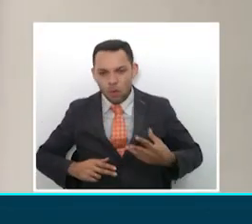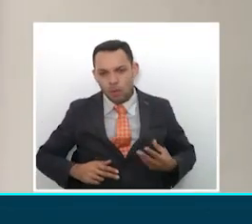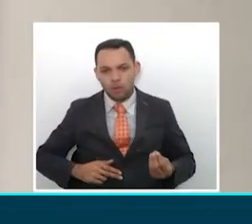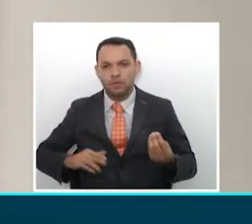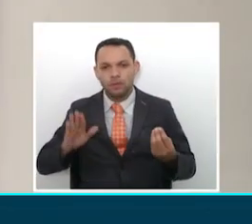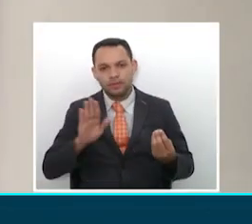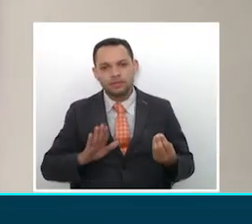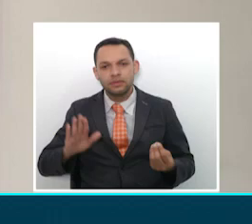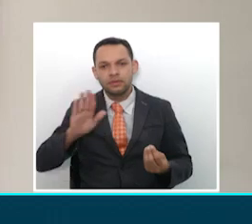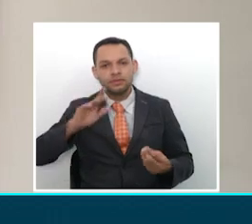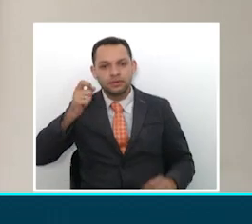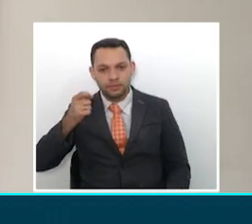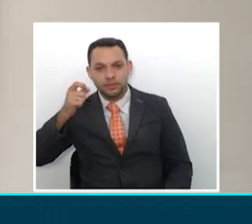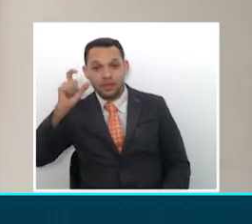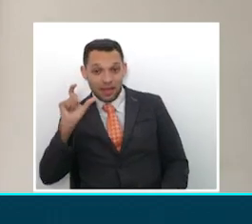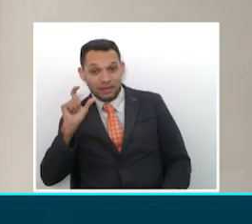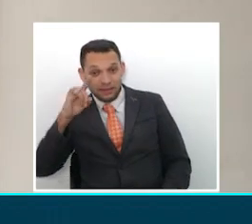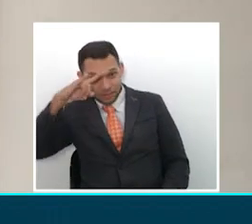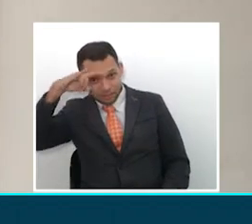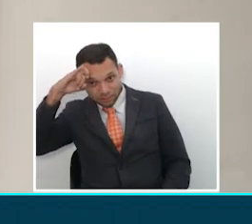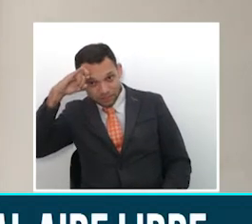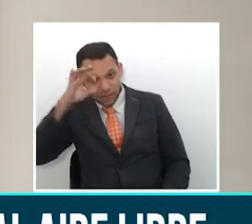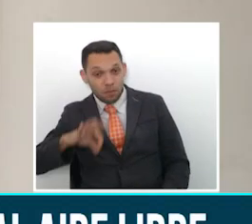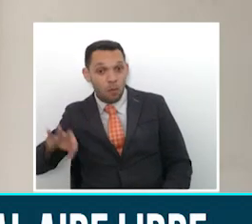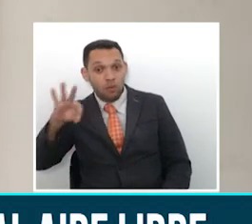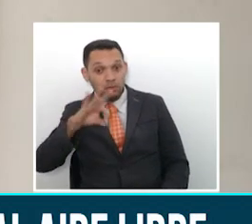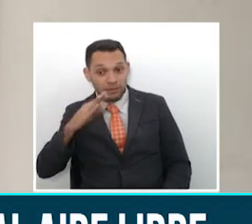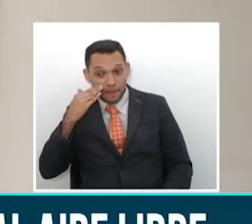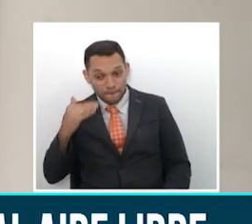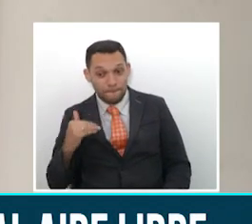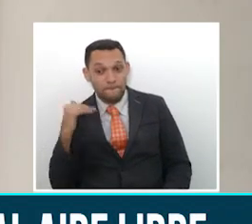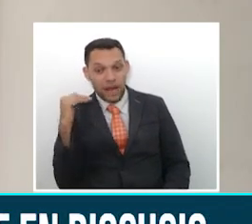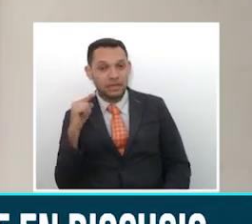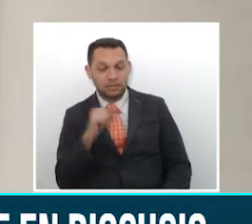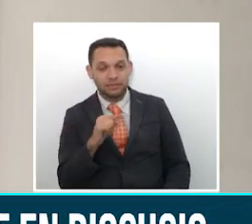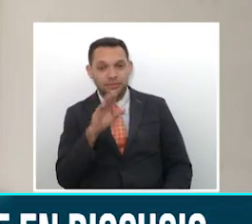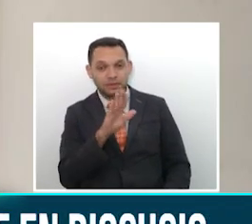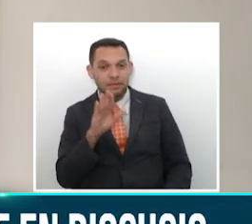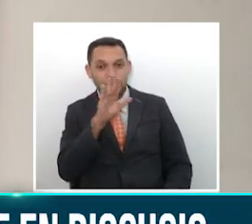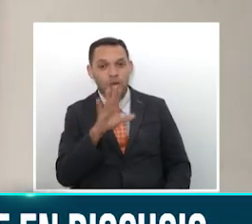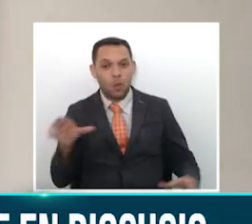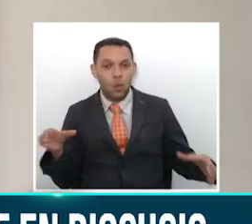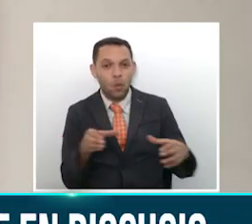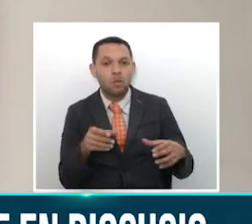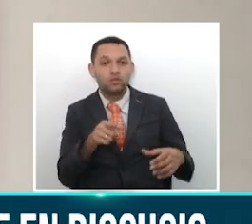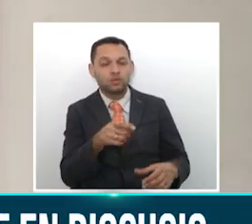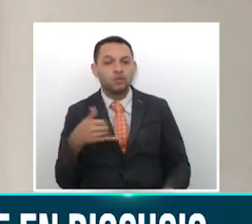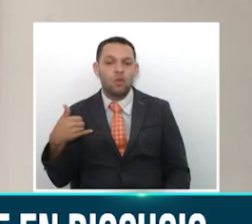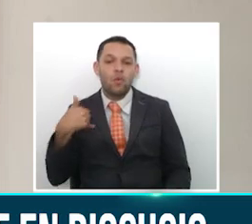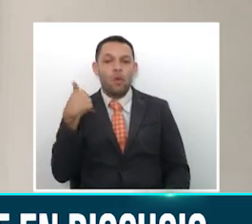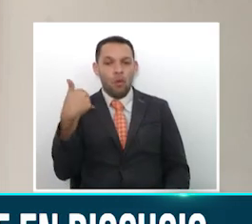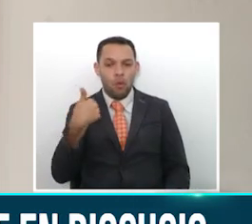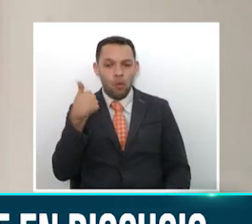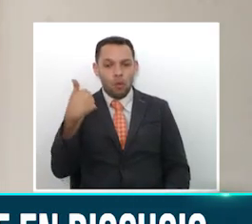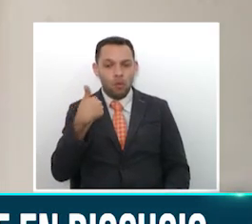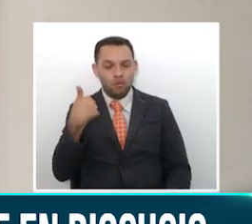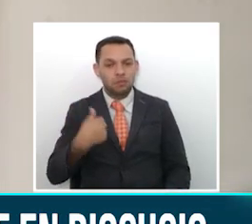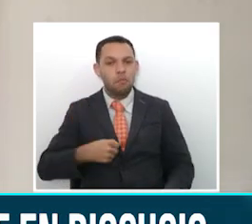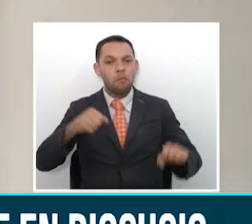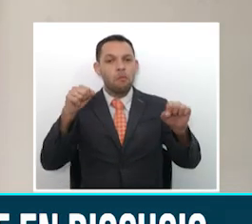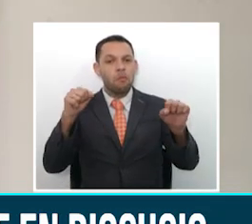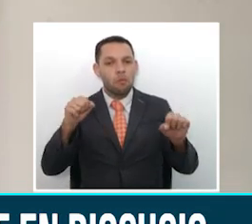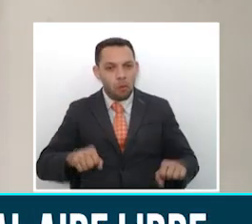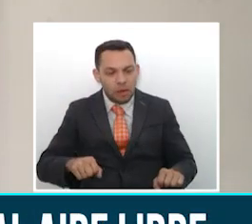de Caldas es valiosísima para la comunidad, para el departamento, pero en especial para nuestros jóvenes porque serán ellos quienes puedan disfrutar